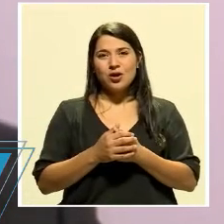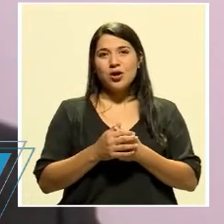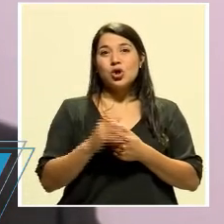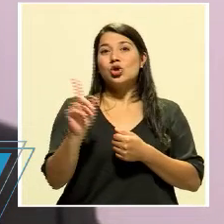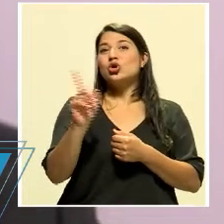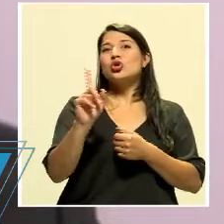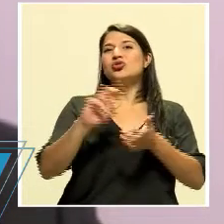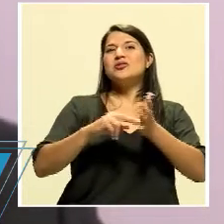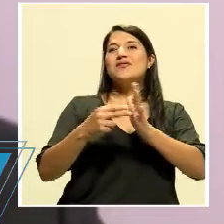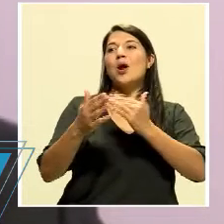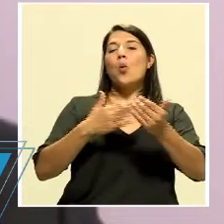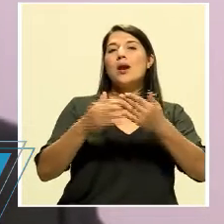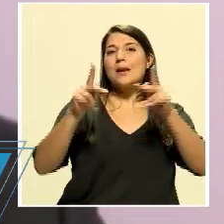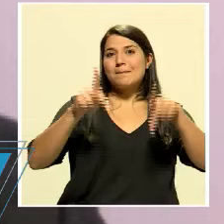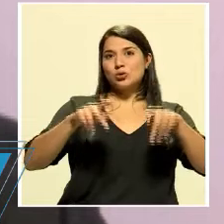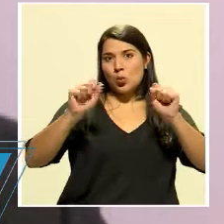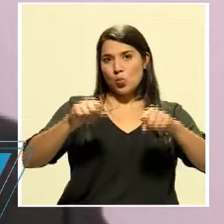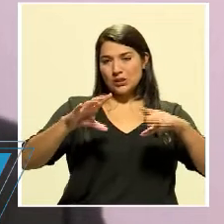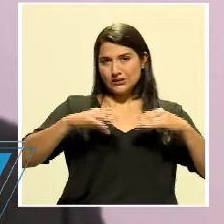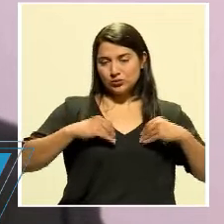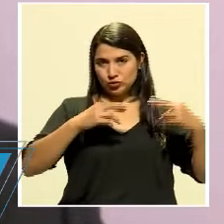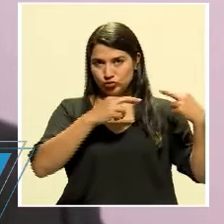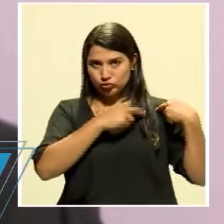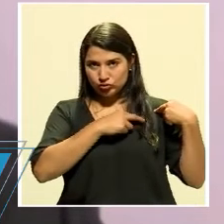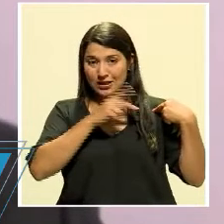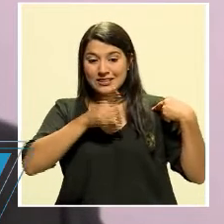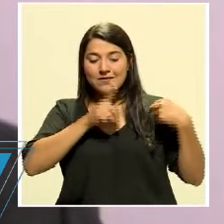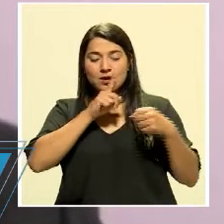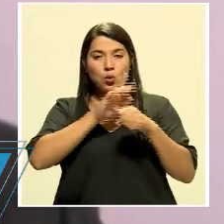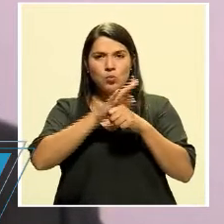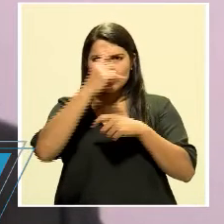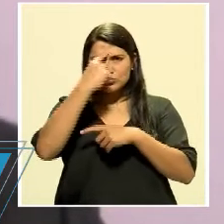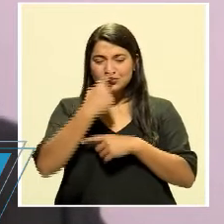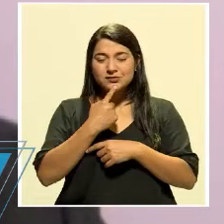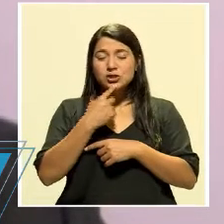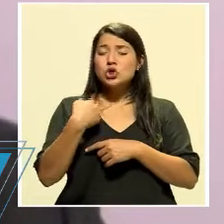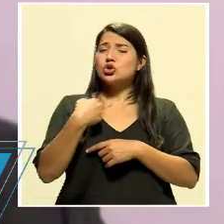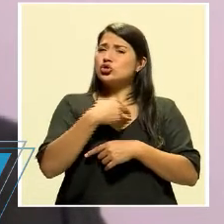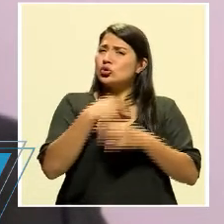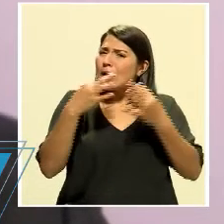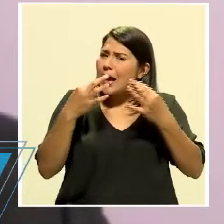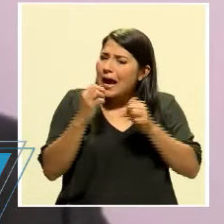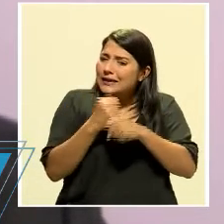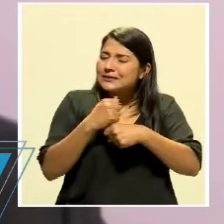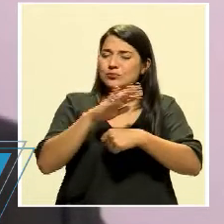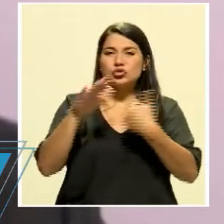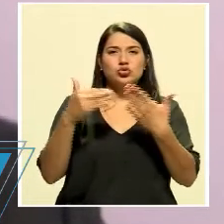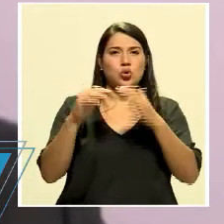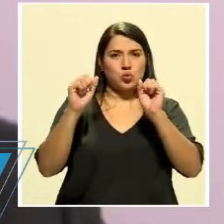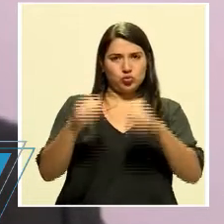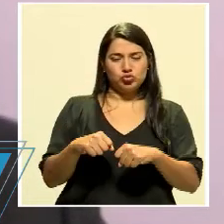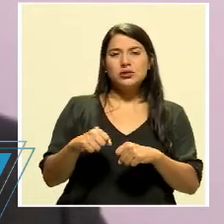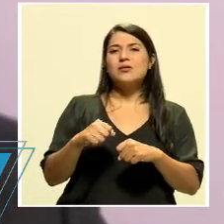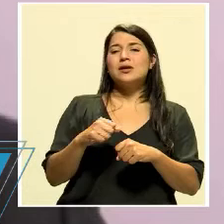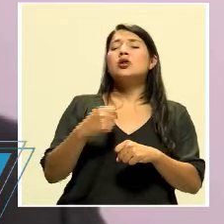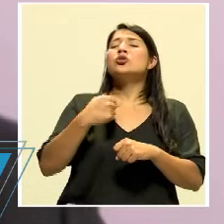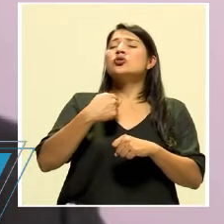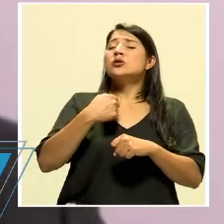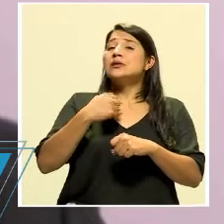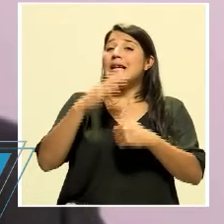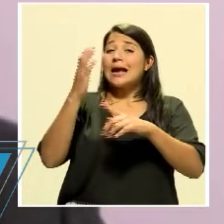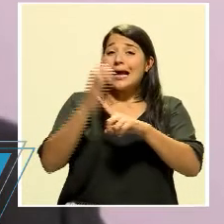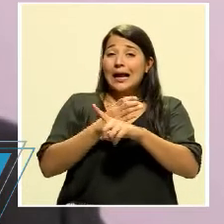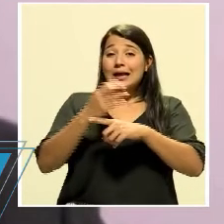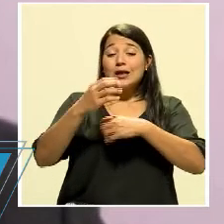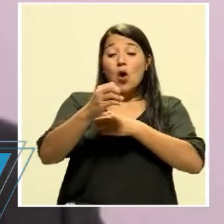sobran para hacer esto, y hemos, en la medida de lo posible, tratado de hacer lo que hemos podido, le aseguro que las áreas han dado mucho más